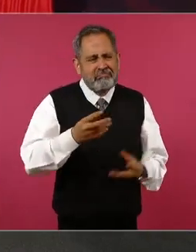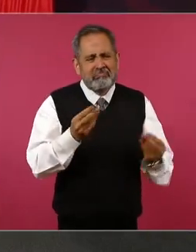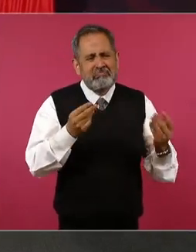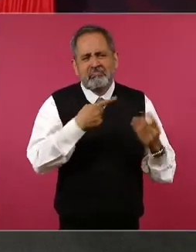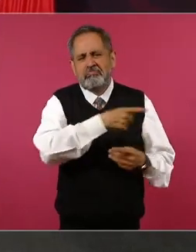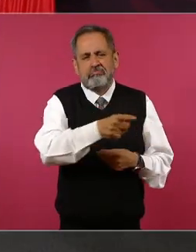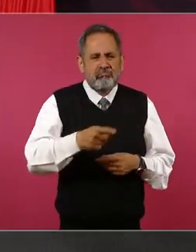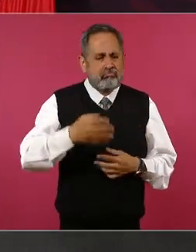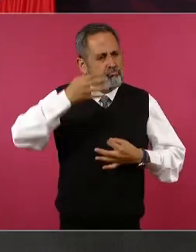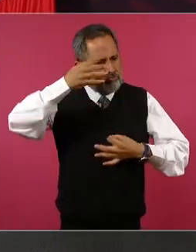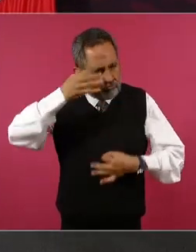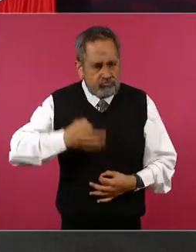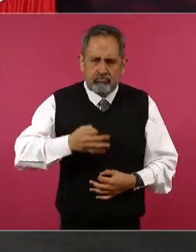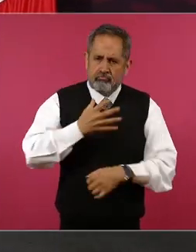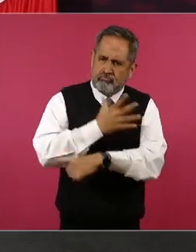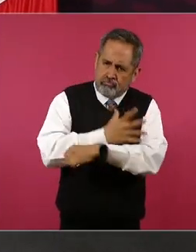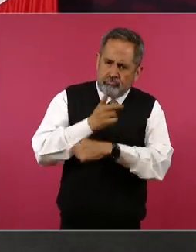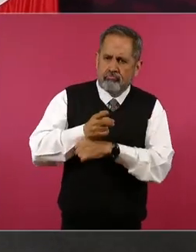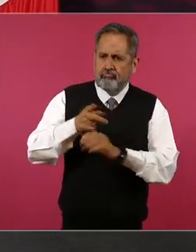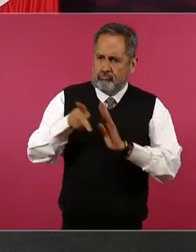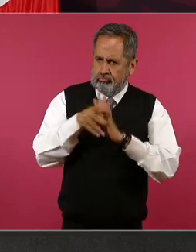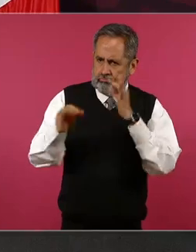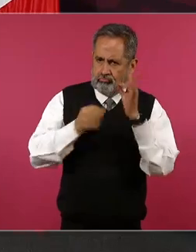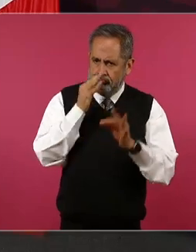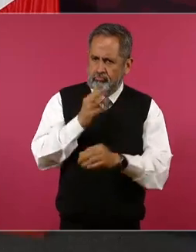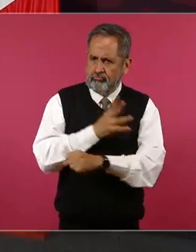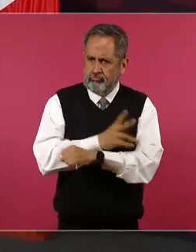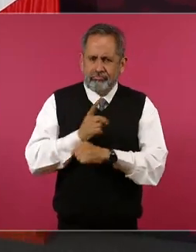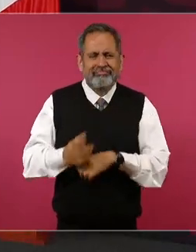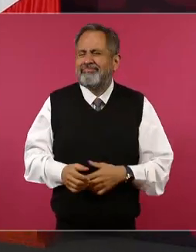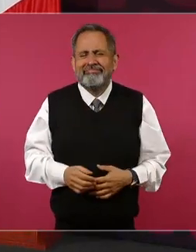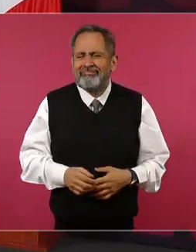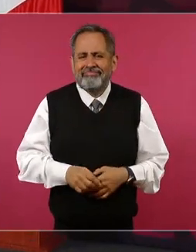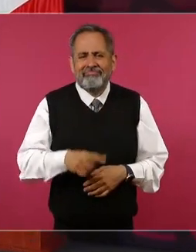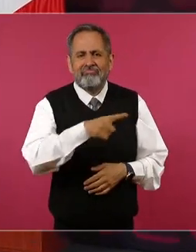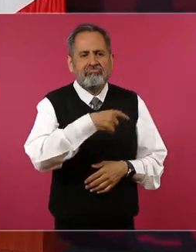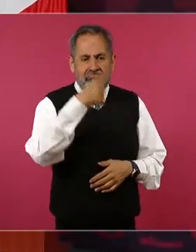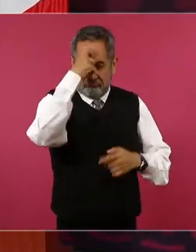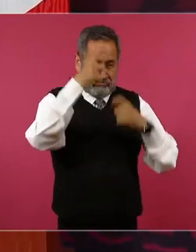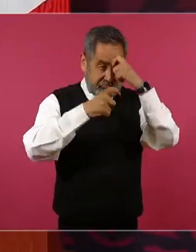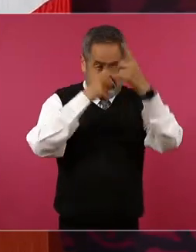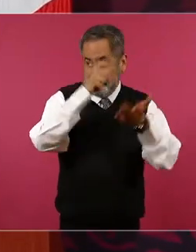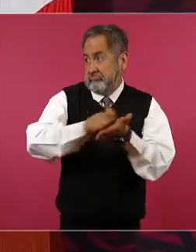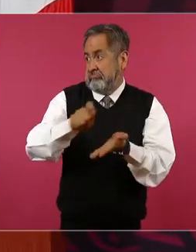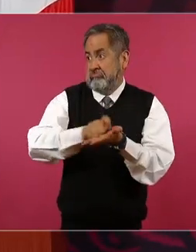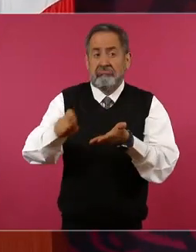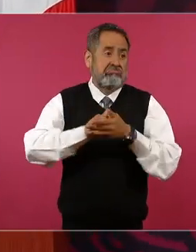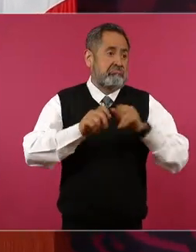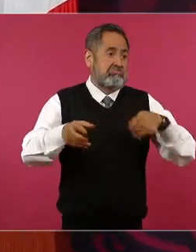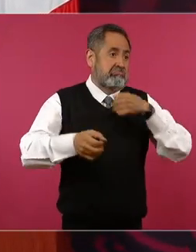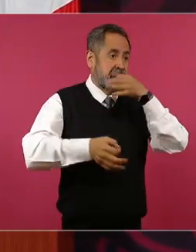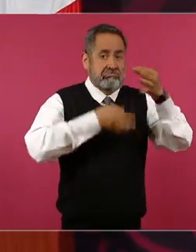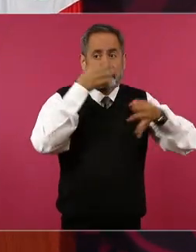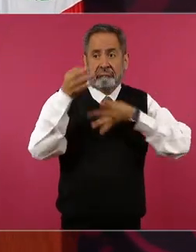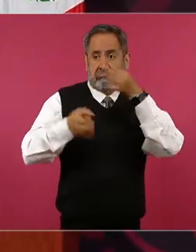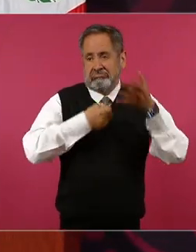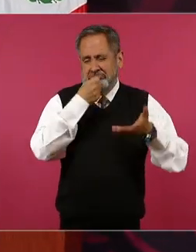que escriben que conducen